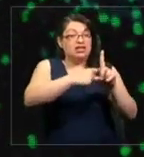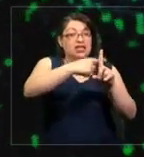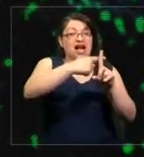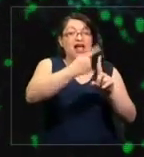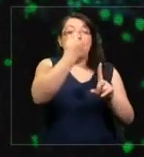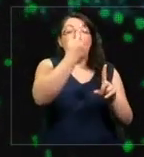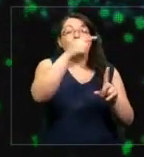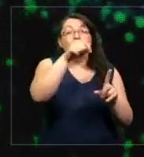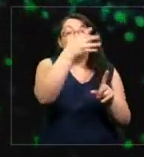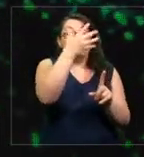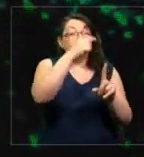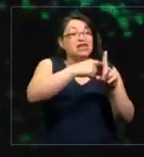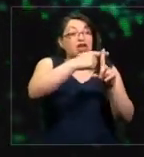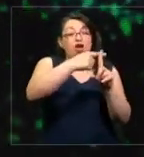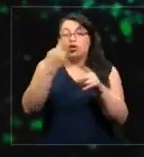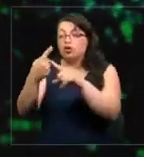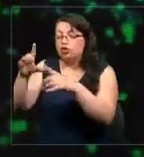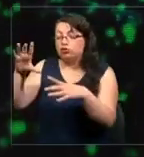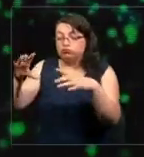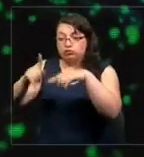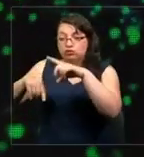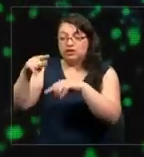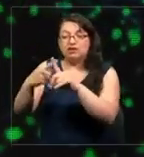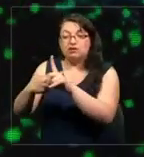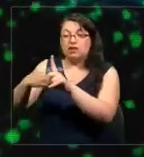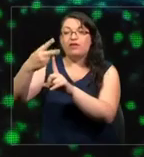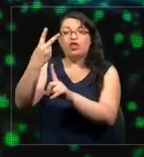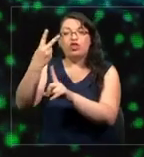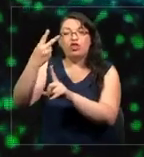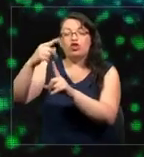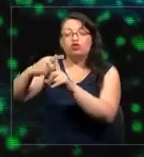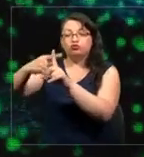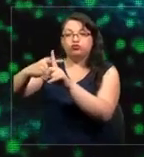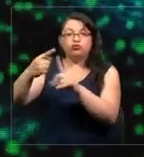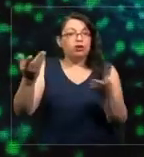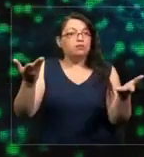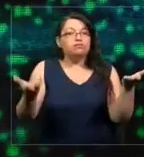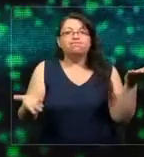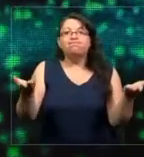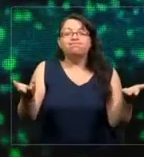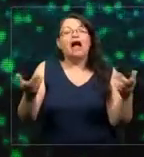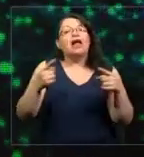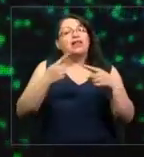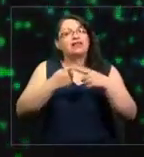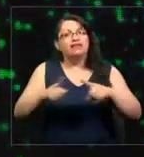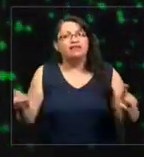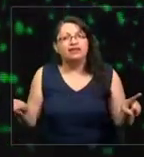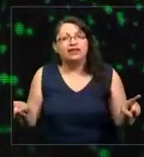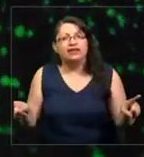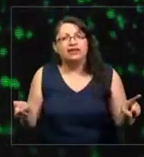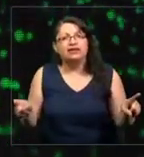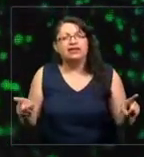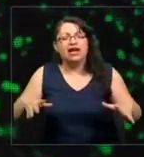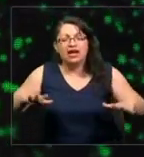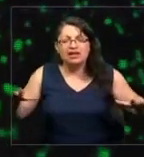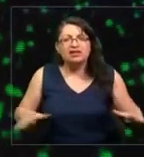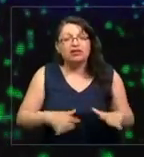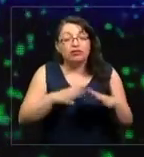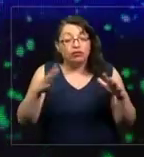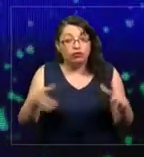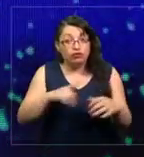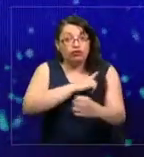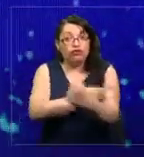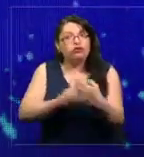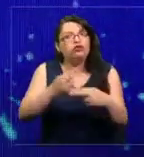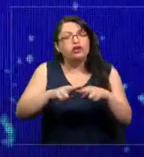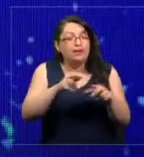solamente. Y la conclusión es que son dos mundos muy distintos. El esfuerzo por limitar el calentamiento